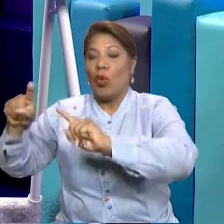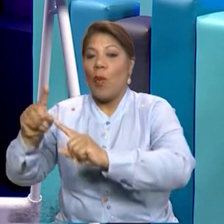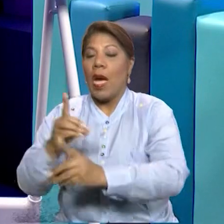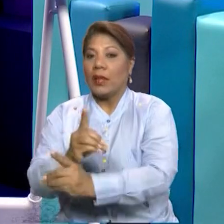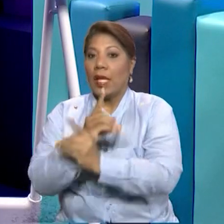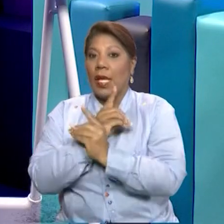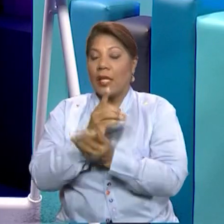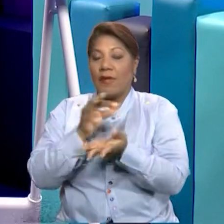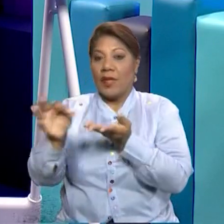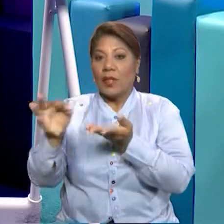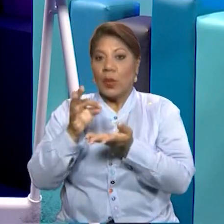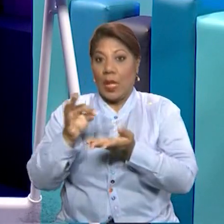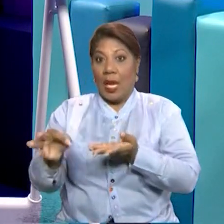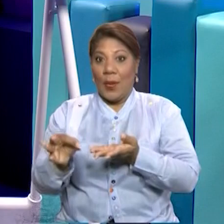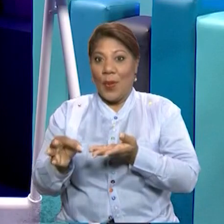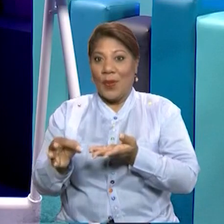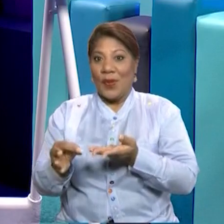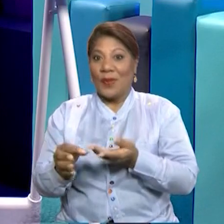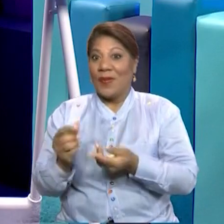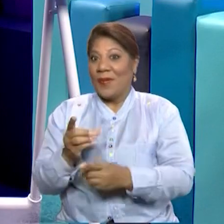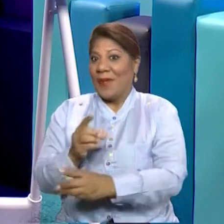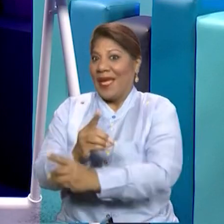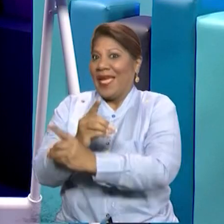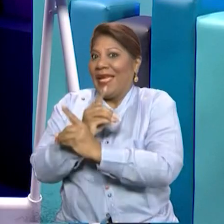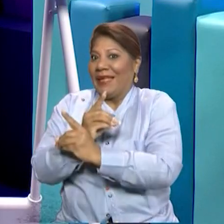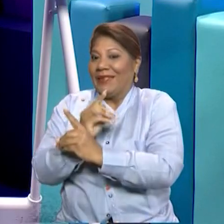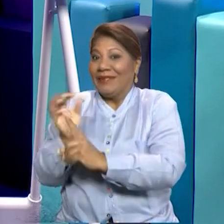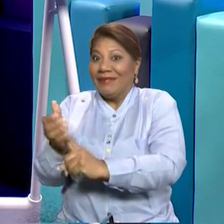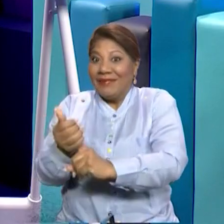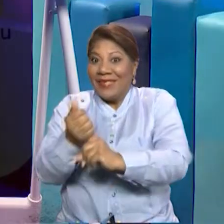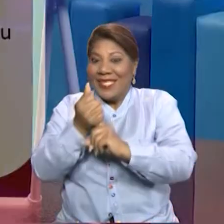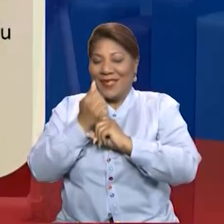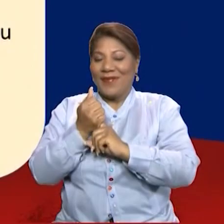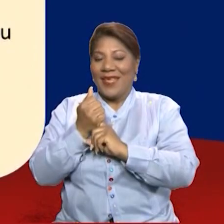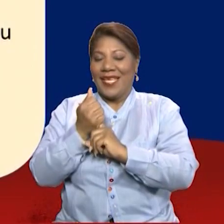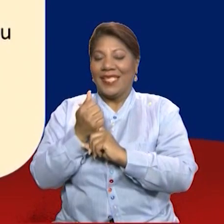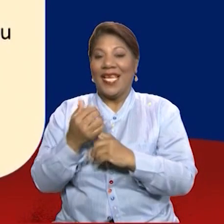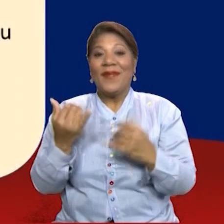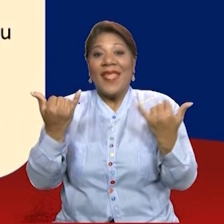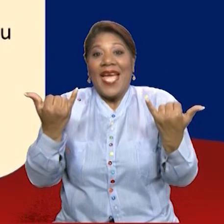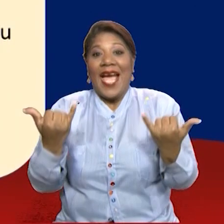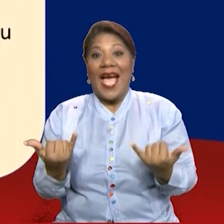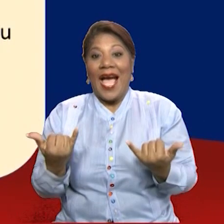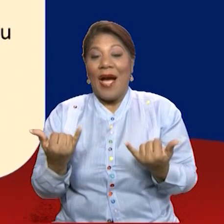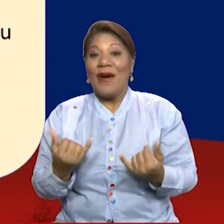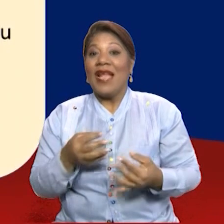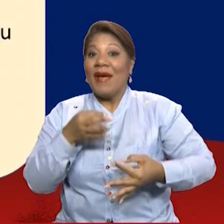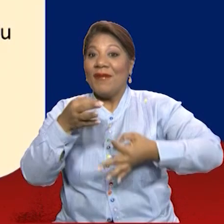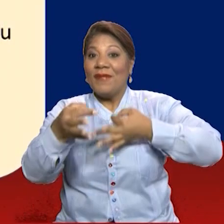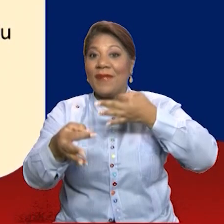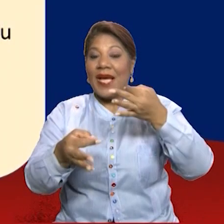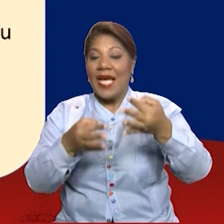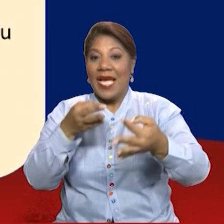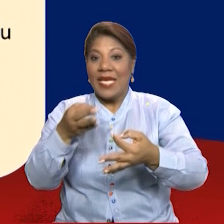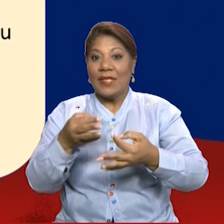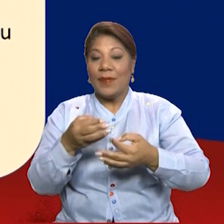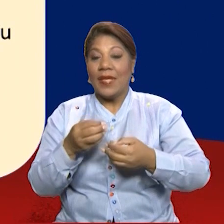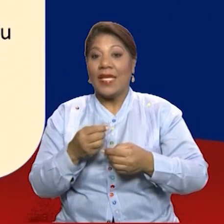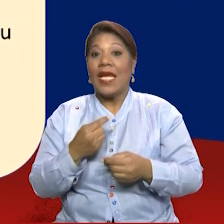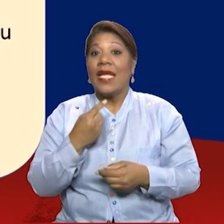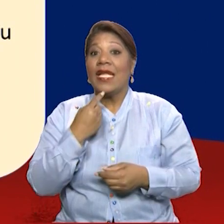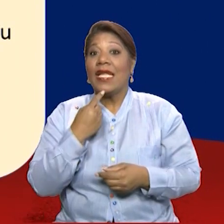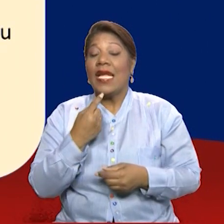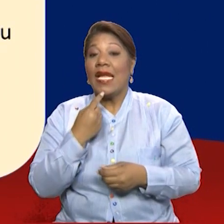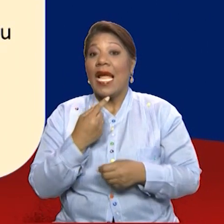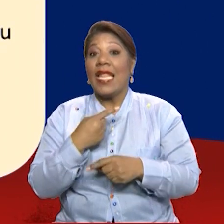mismo Estado. Bien, seguimos chicos. Entonces vamos a hablar sobre la Declaración Universal de